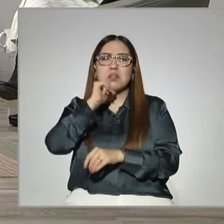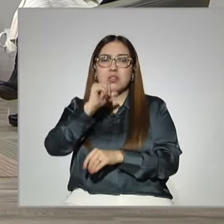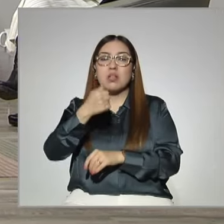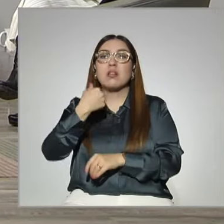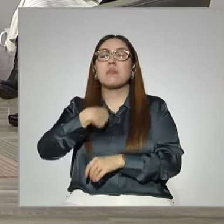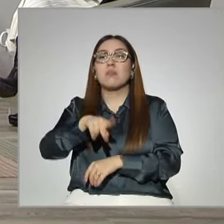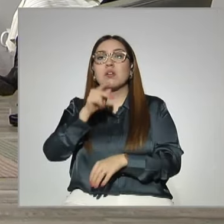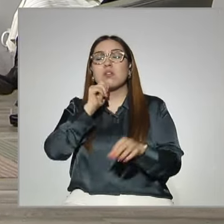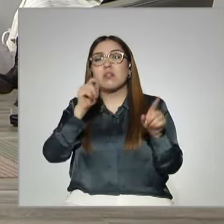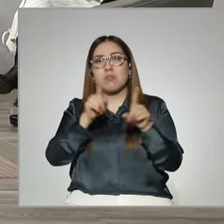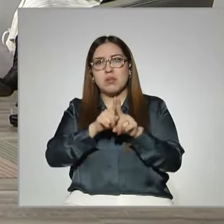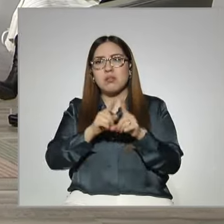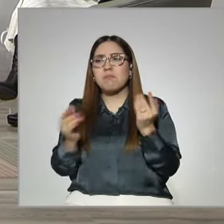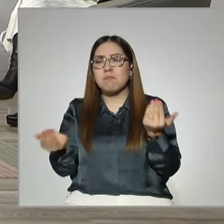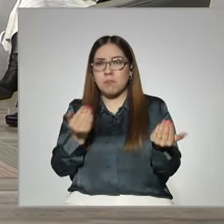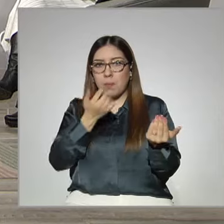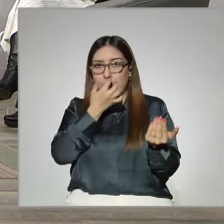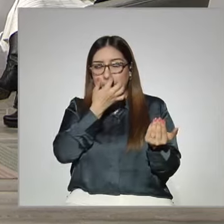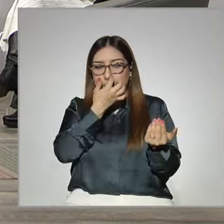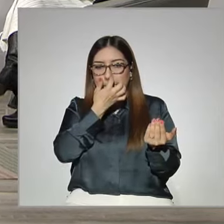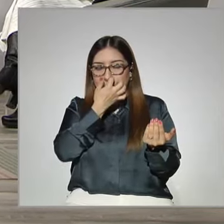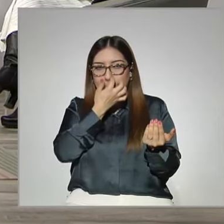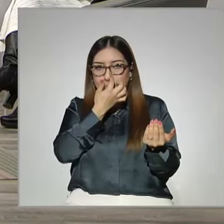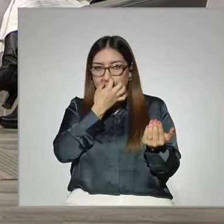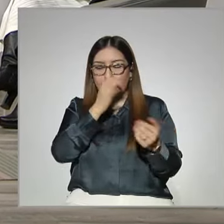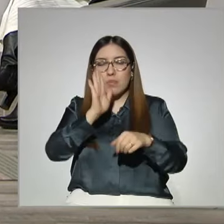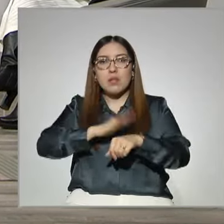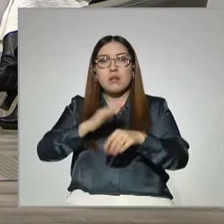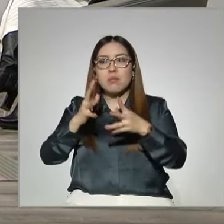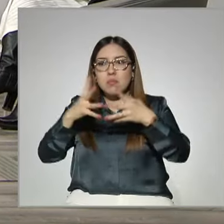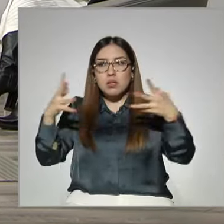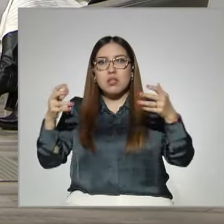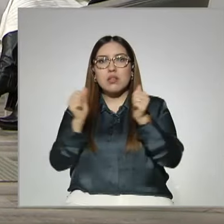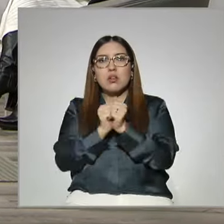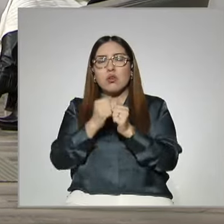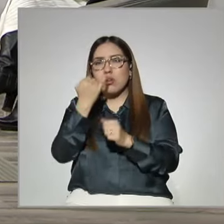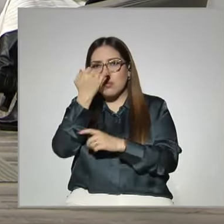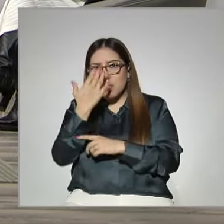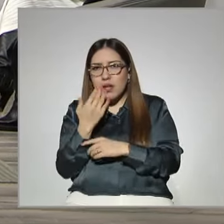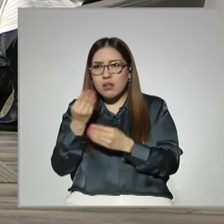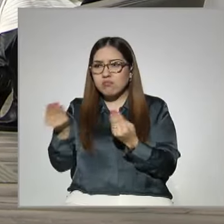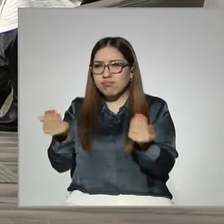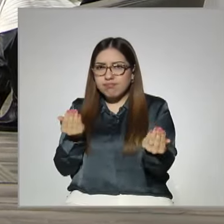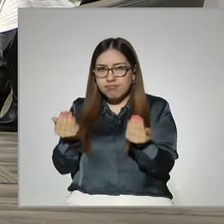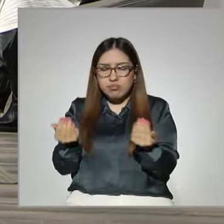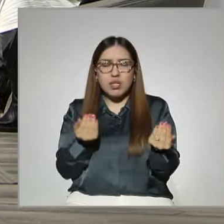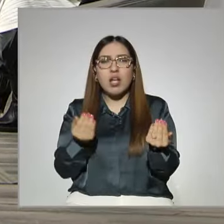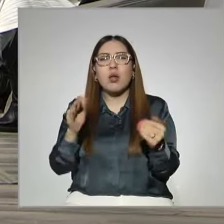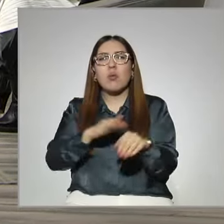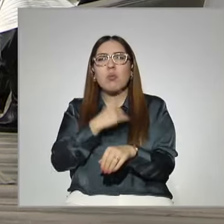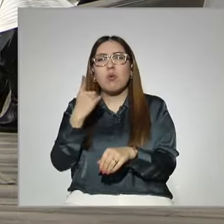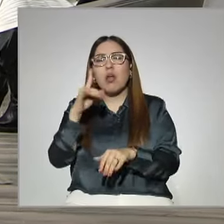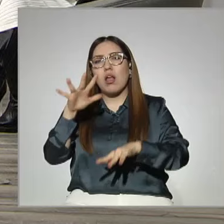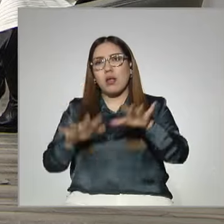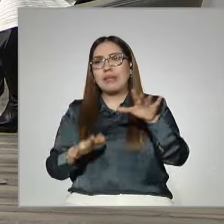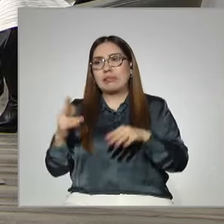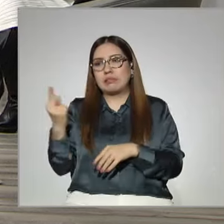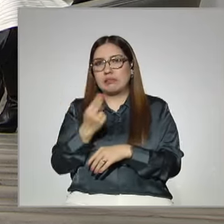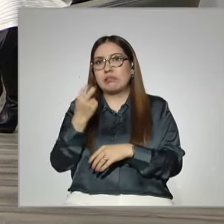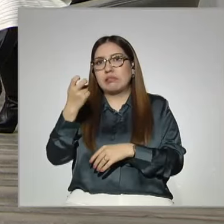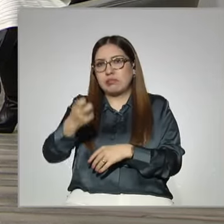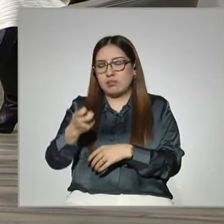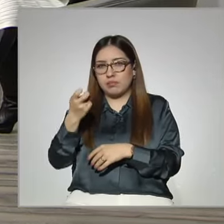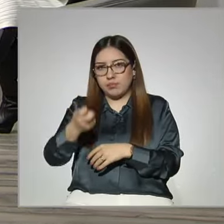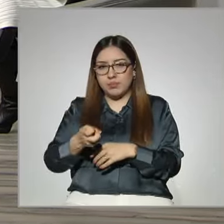también de manera alternativa, más grandes, con descripciones de imágenes, por ejemplo, porque muchas veces es necesario que esté ahí la